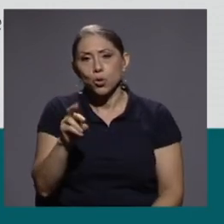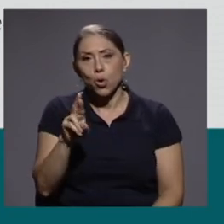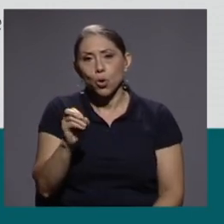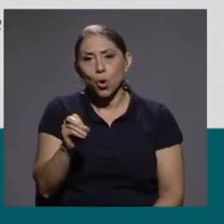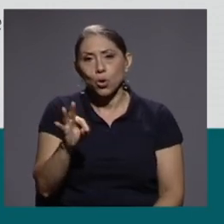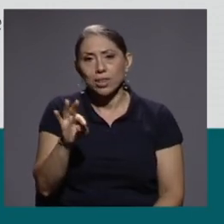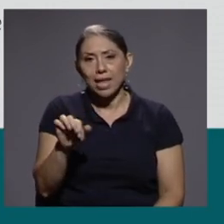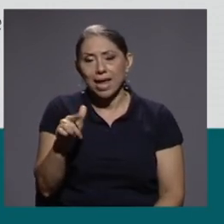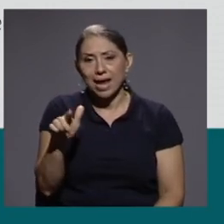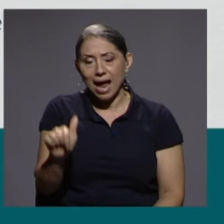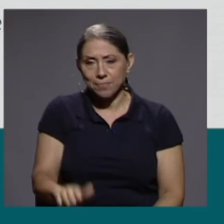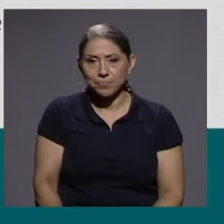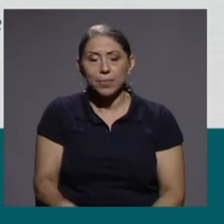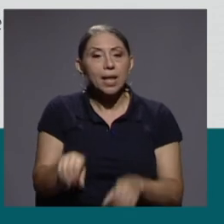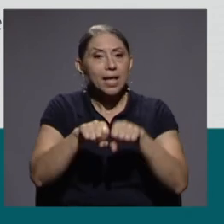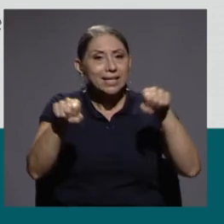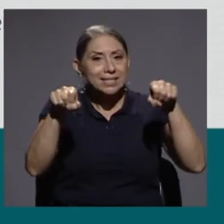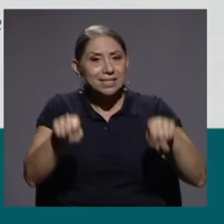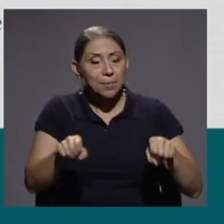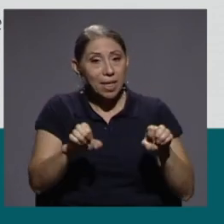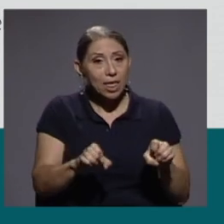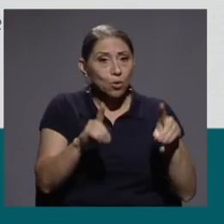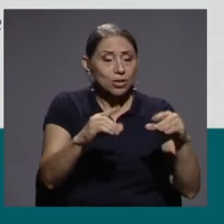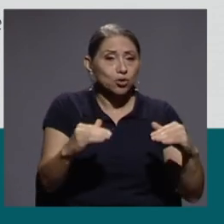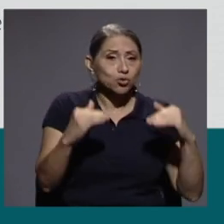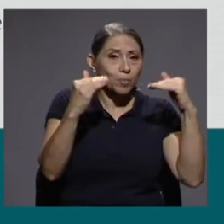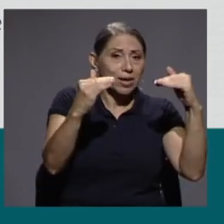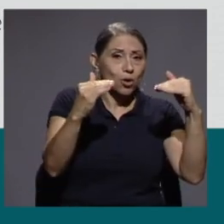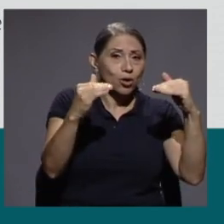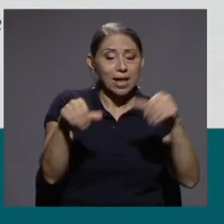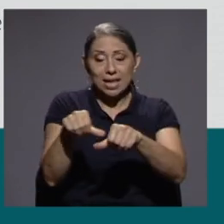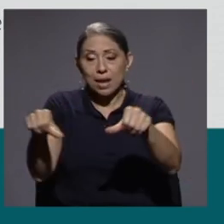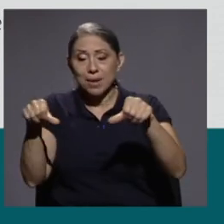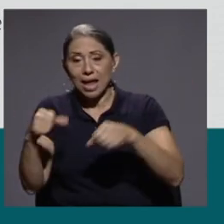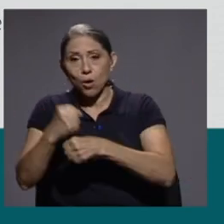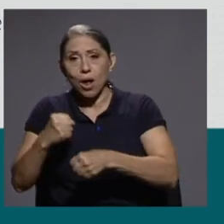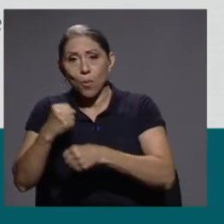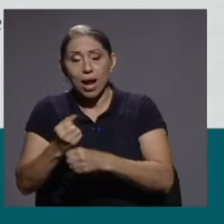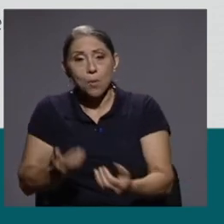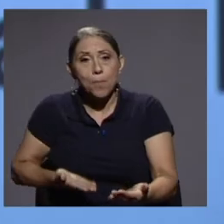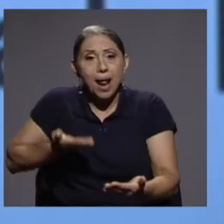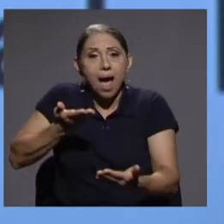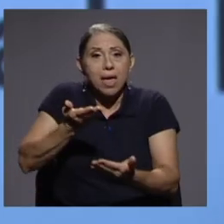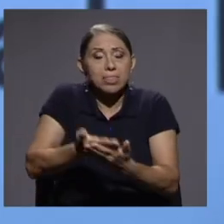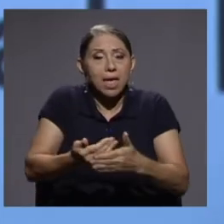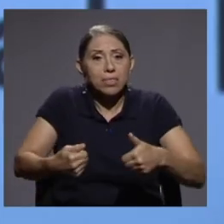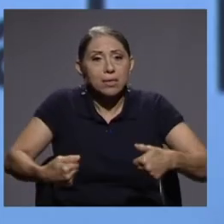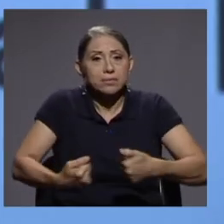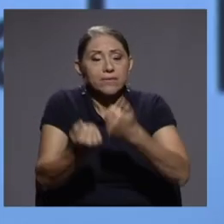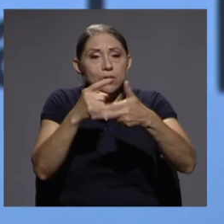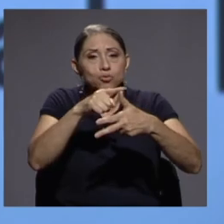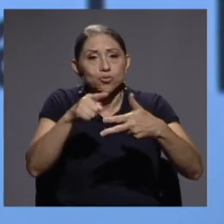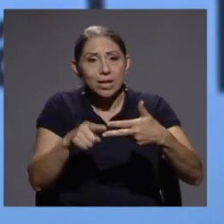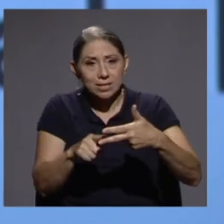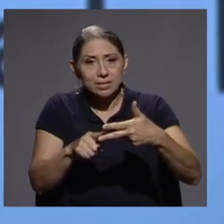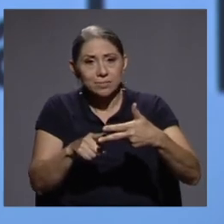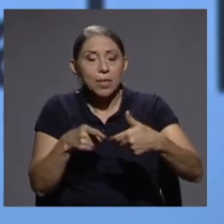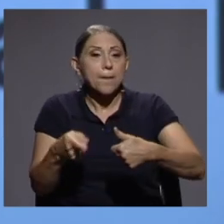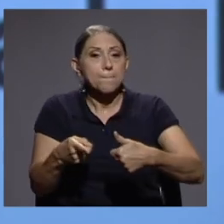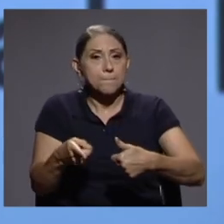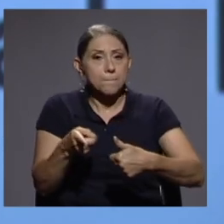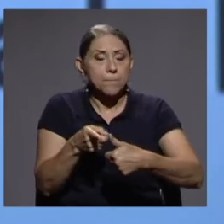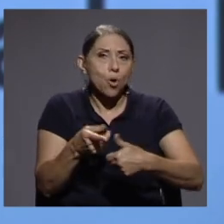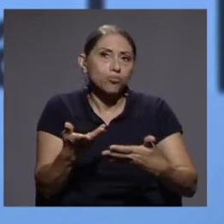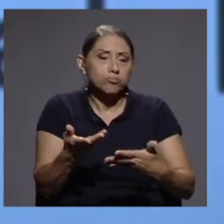El sistema de educación superior y el mercado laboral nos plantean tres grandes desafíos. El primero, o